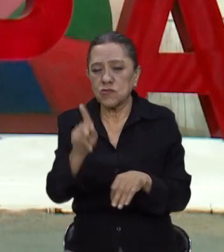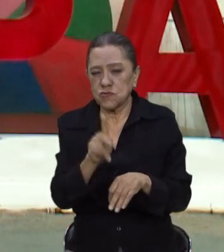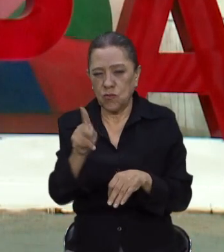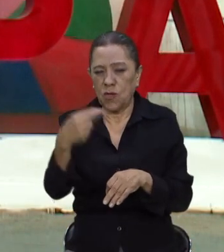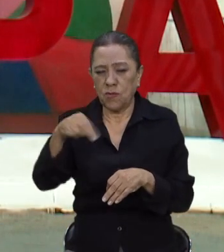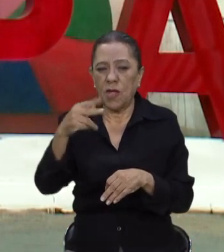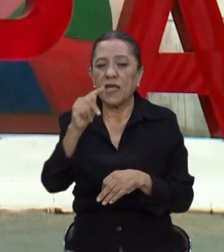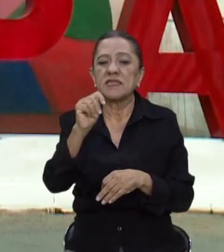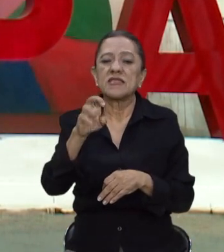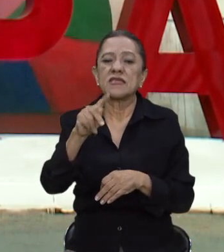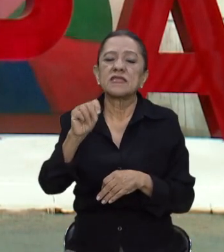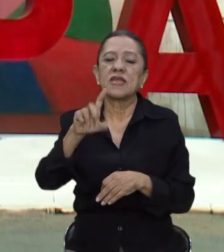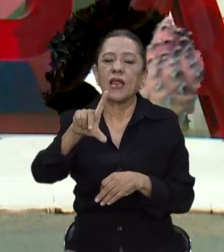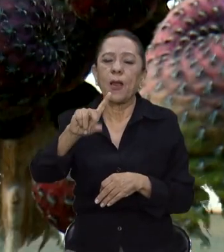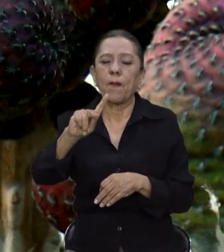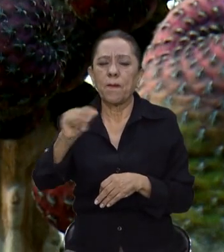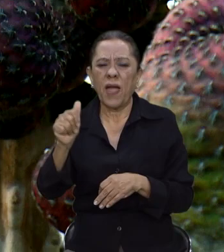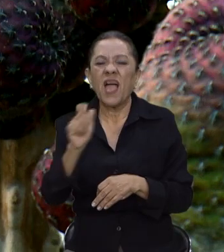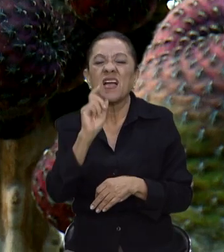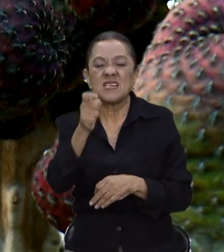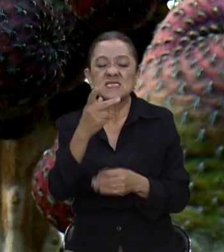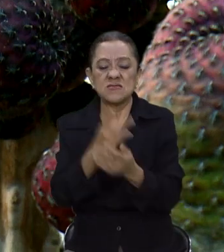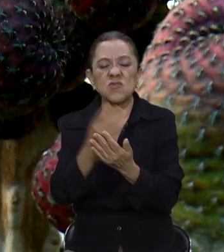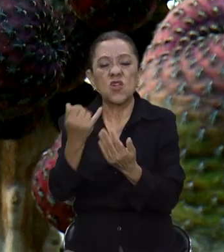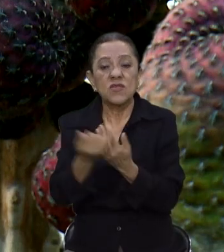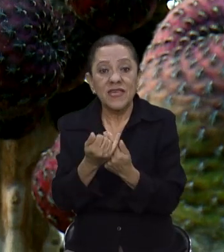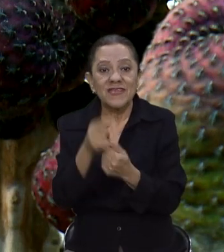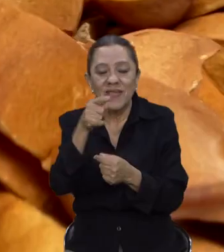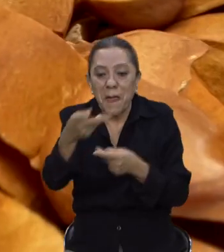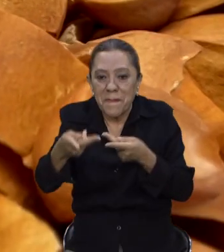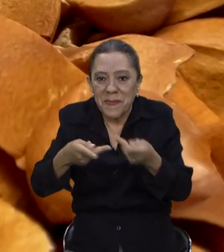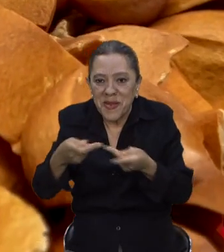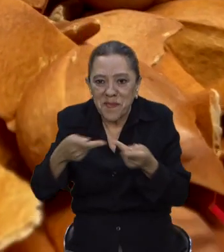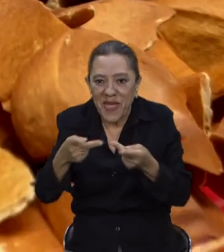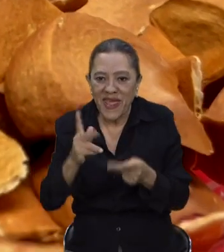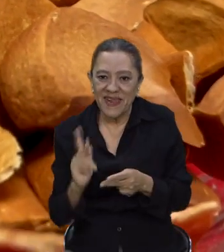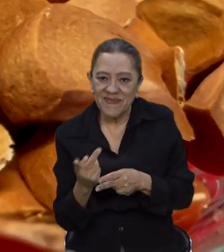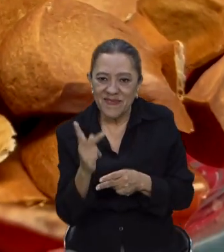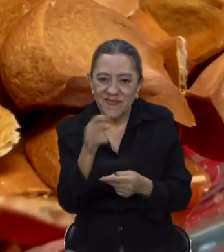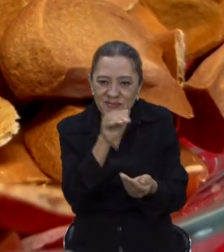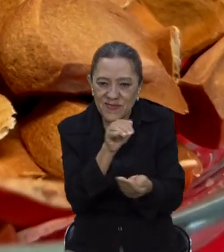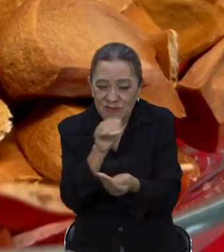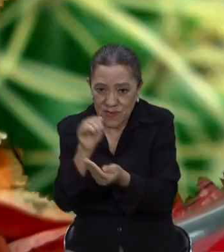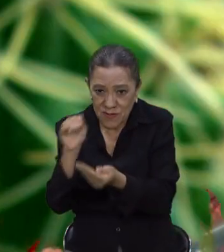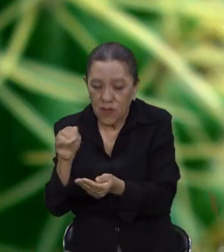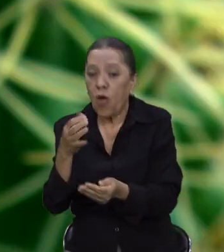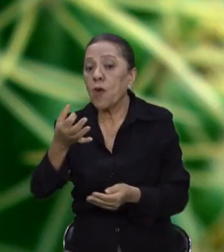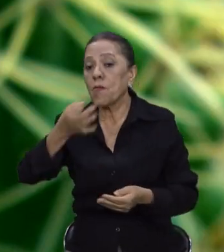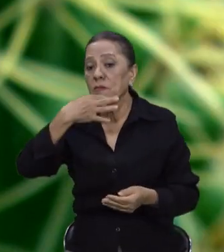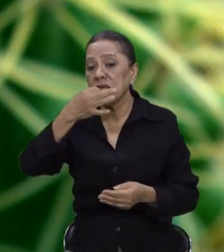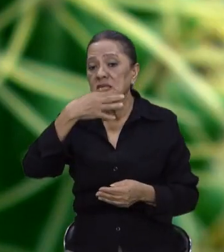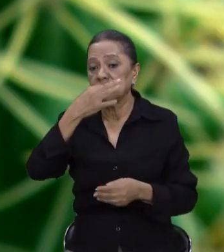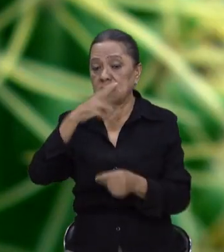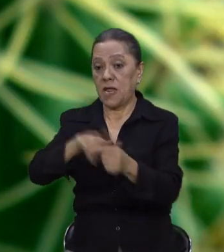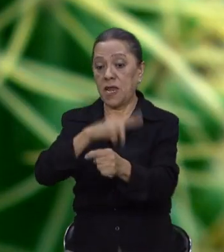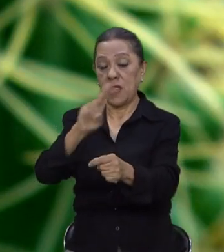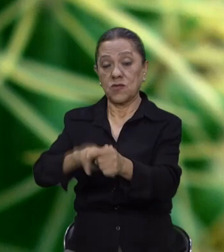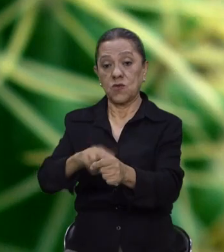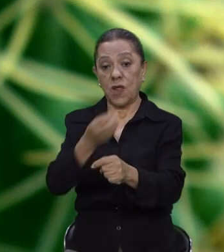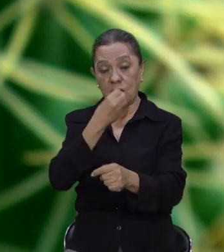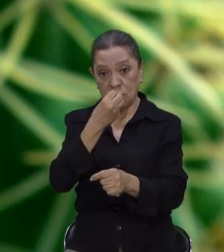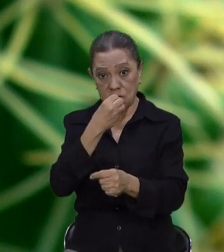Tetelpa. Tenemos algunos proyectos como es la propagación de cactáceas, medicina tradicional. Más que nada es la